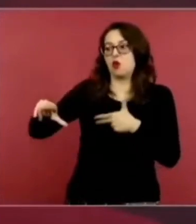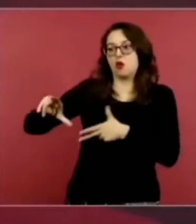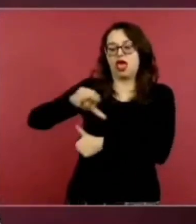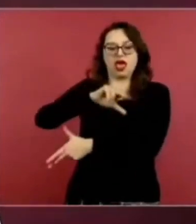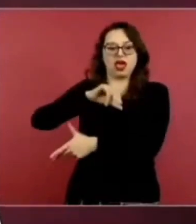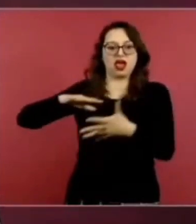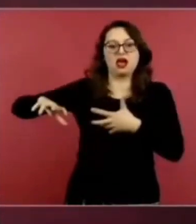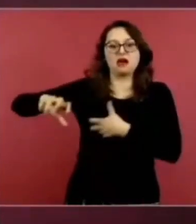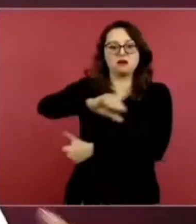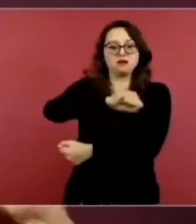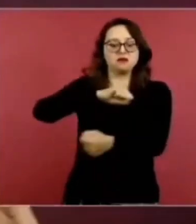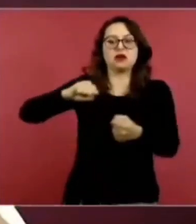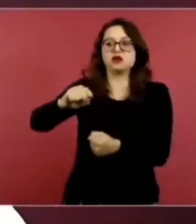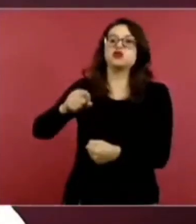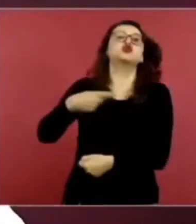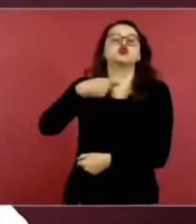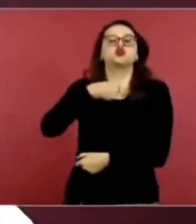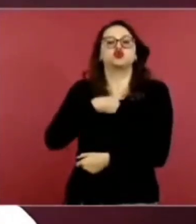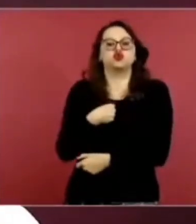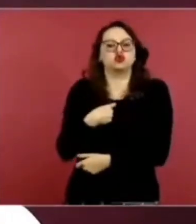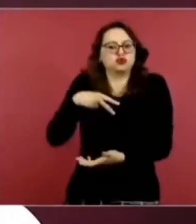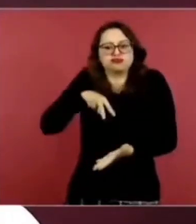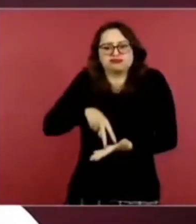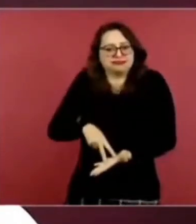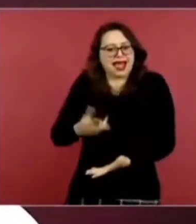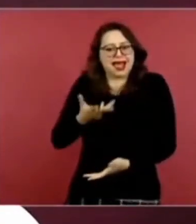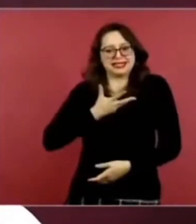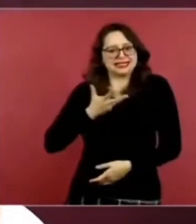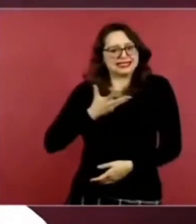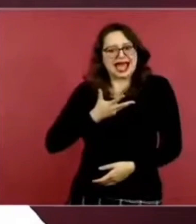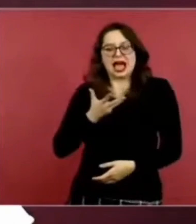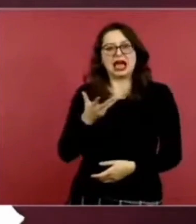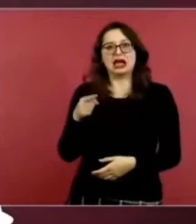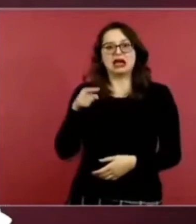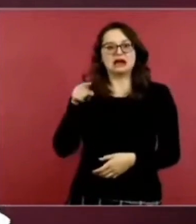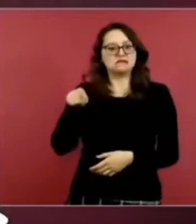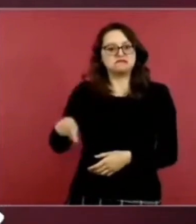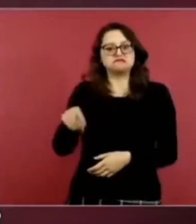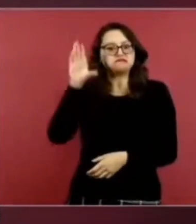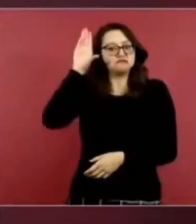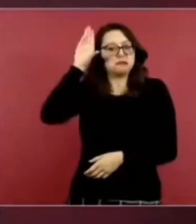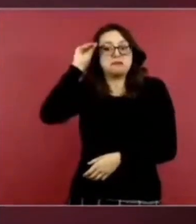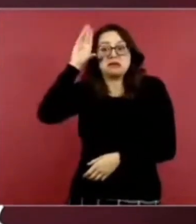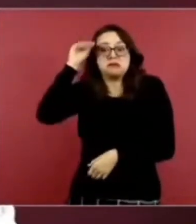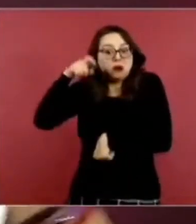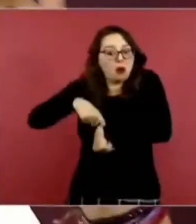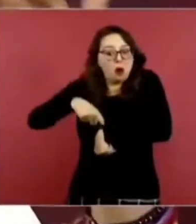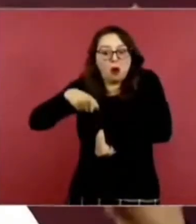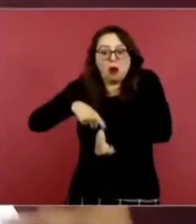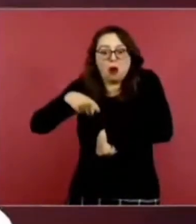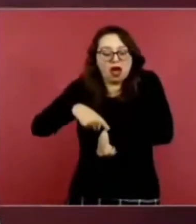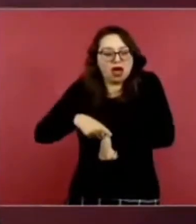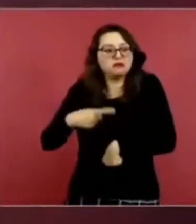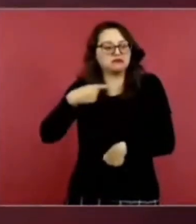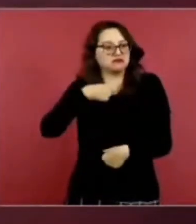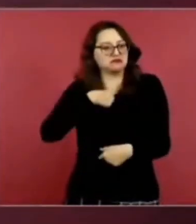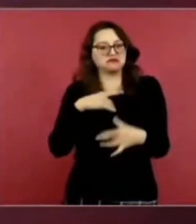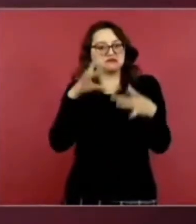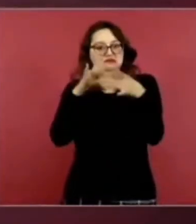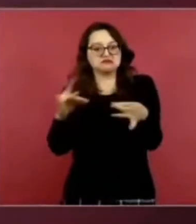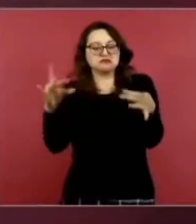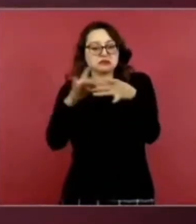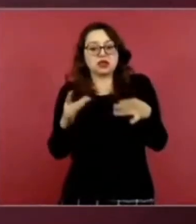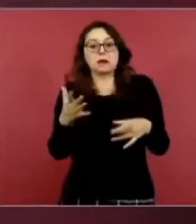llegara ya con vientos fuertes, ahí está, en las redes sociales, ahí está la transmisión, está el horario, yo empiezo a comentar, estaba con mi